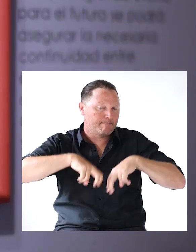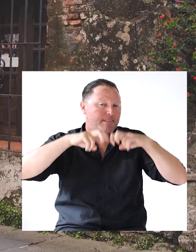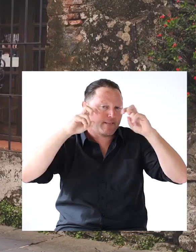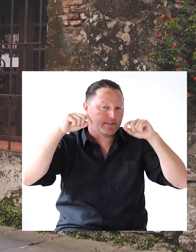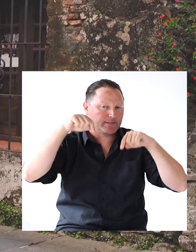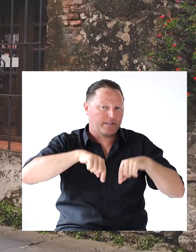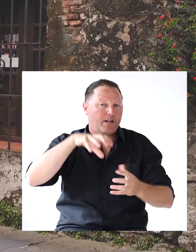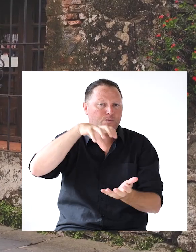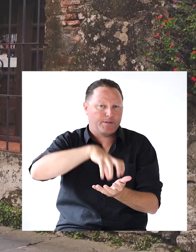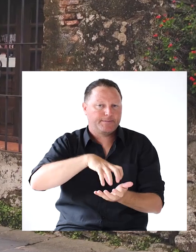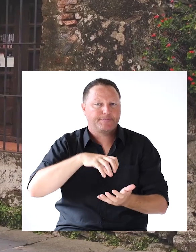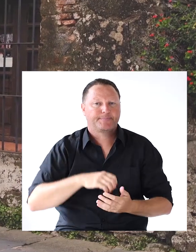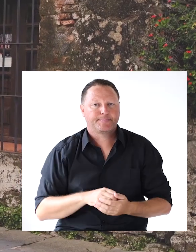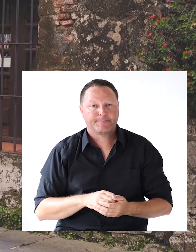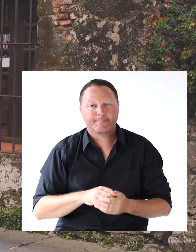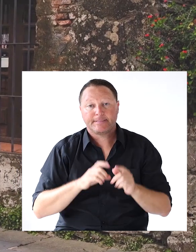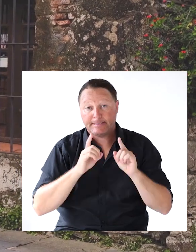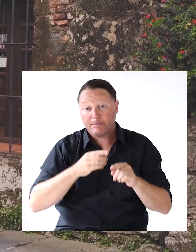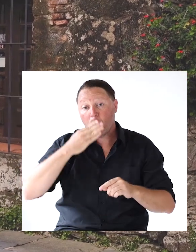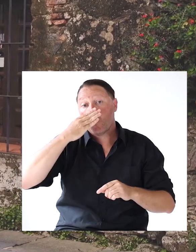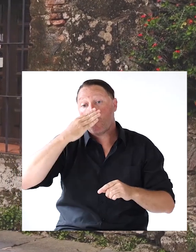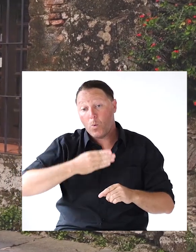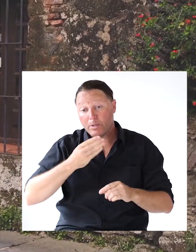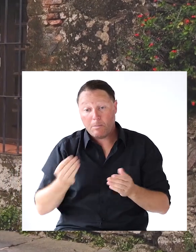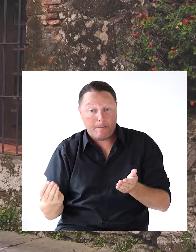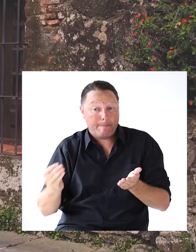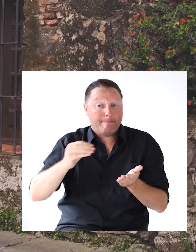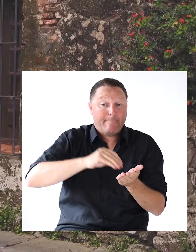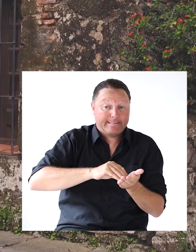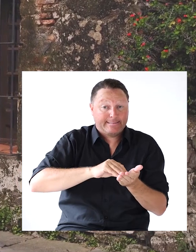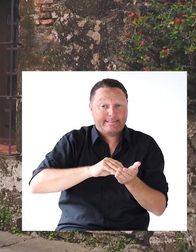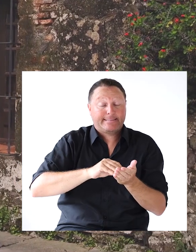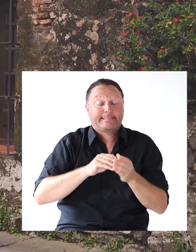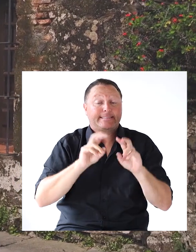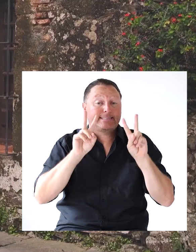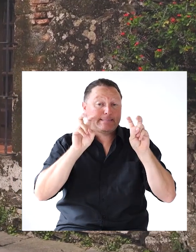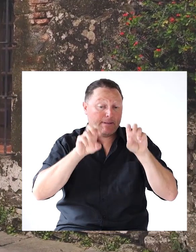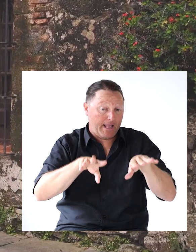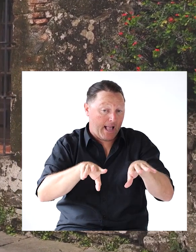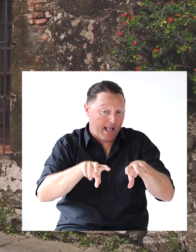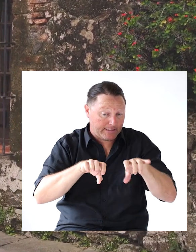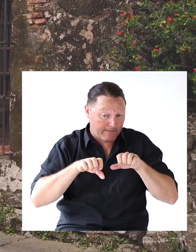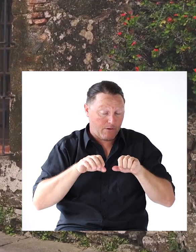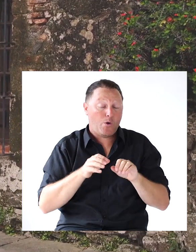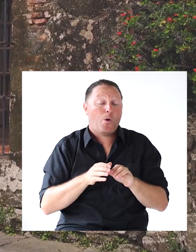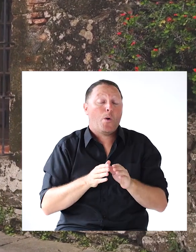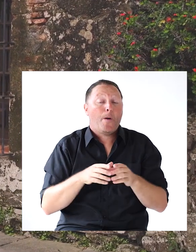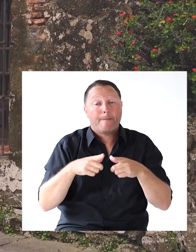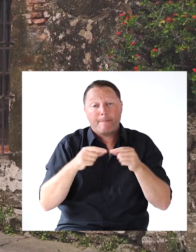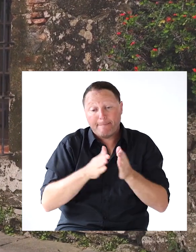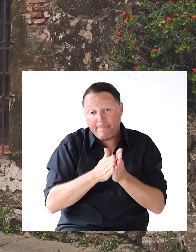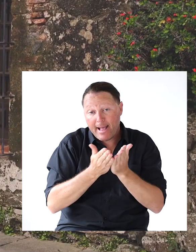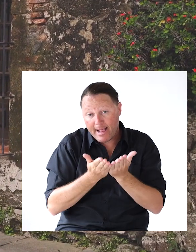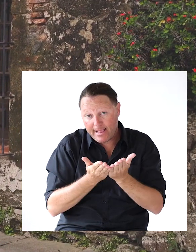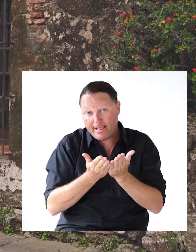En este lugar Y lo último Que se ha incorporado Al archivo Digamos En papel Que tenemos